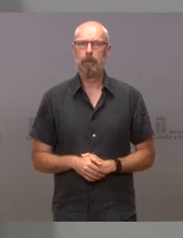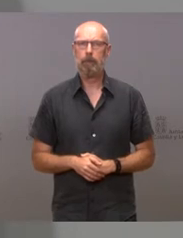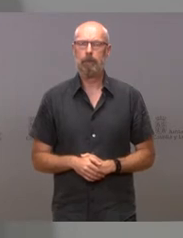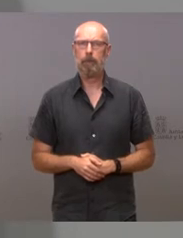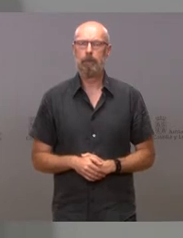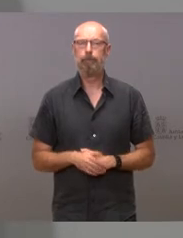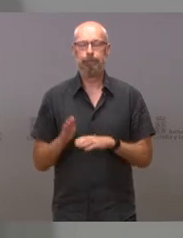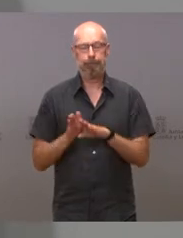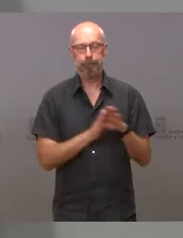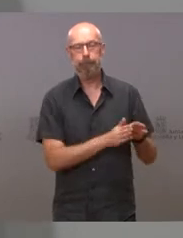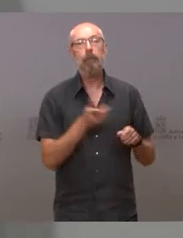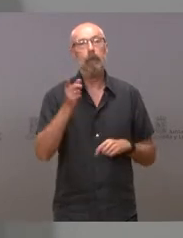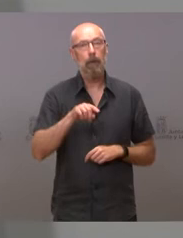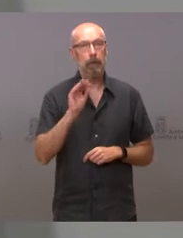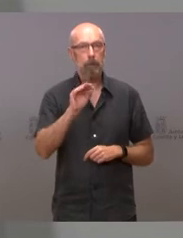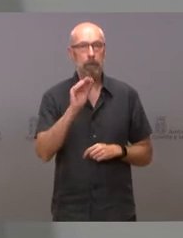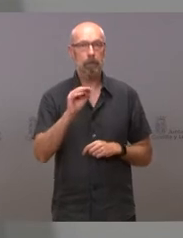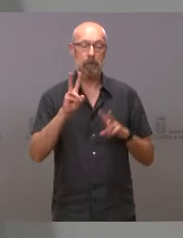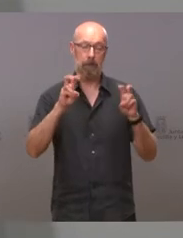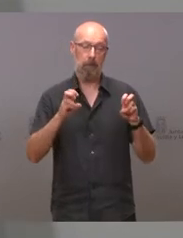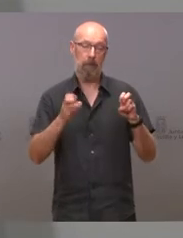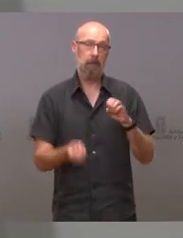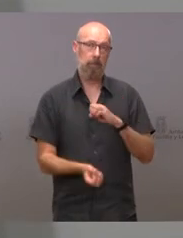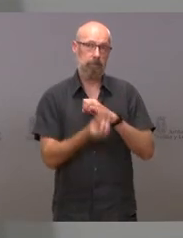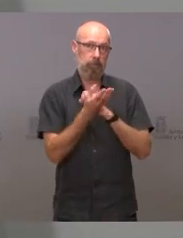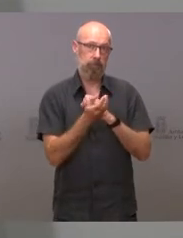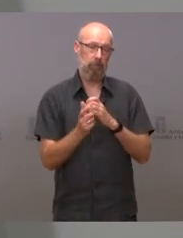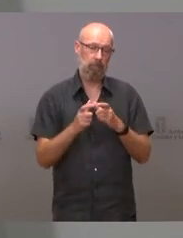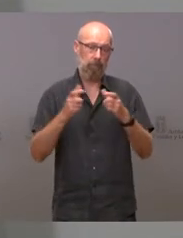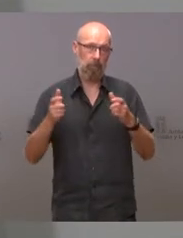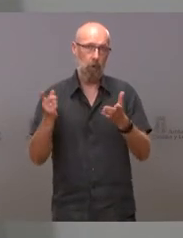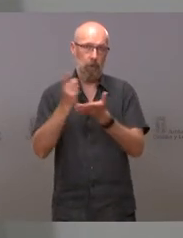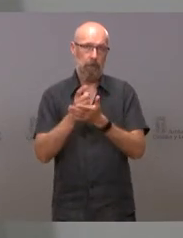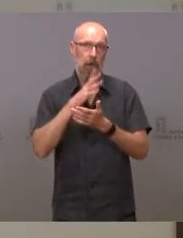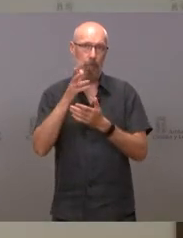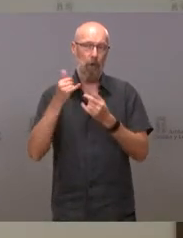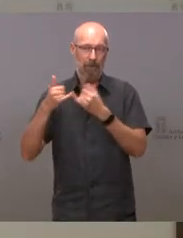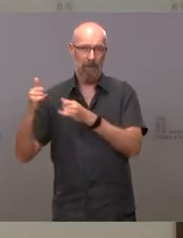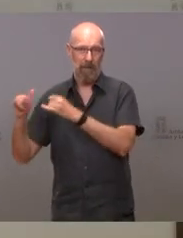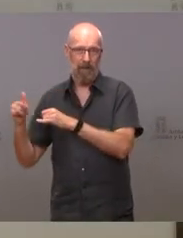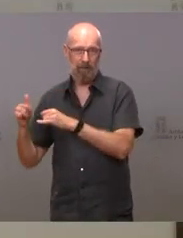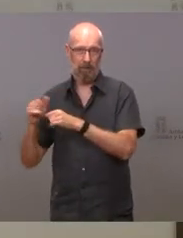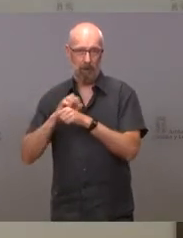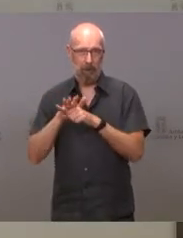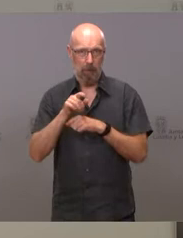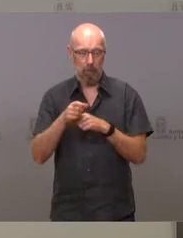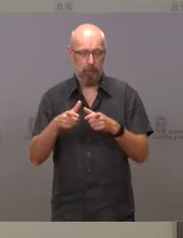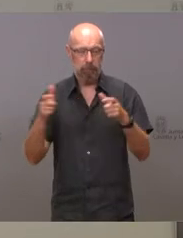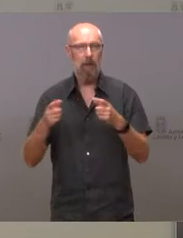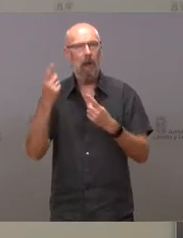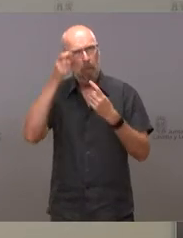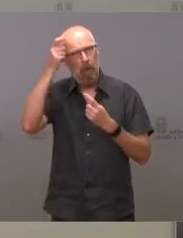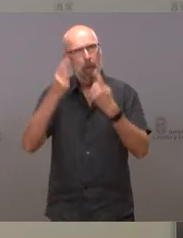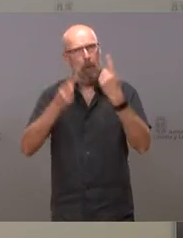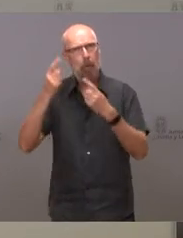Por otro lado, a propósito de los brotes y rebrotes de las prefiestas, hay algunos municipios donde se ha disparado la incidencia.